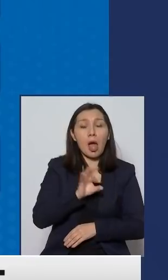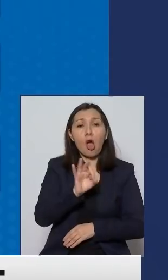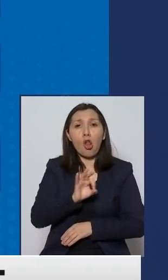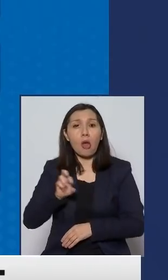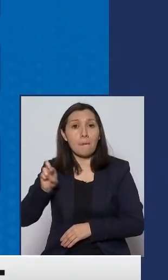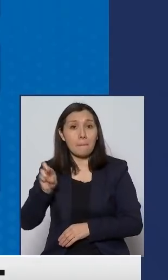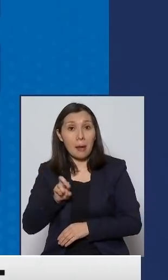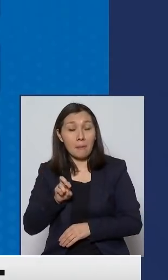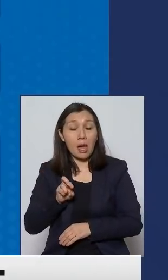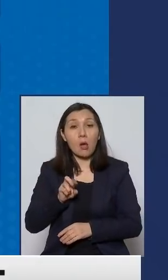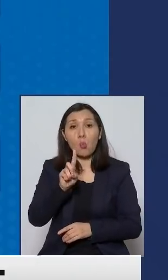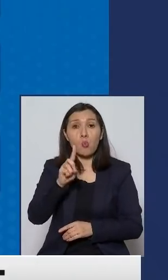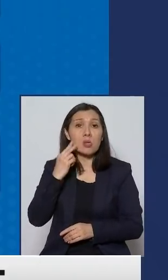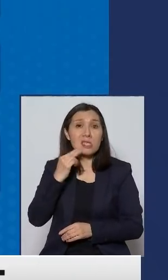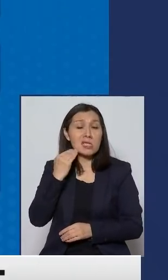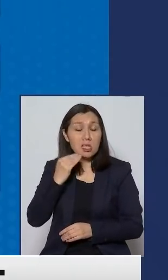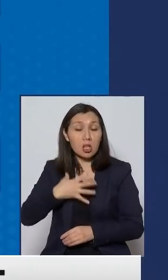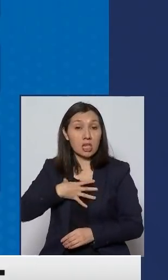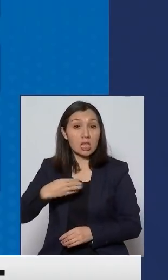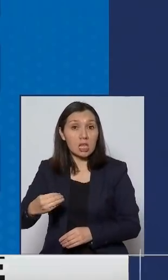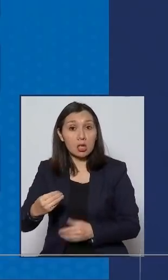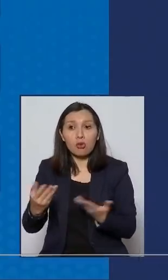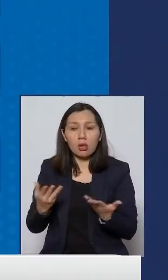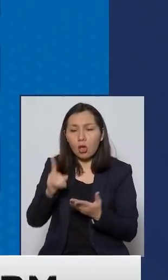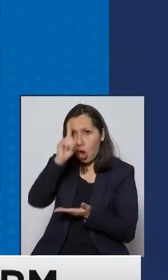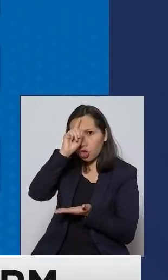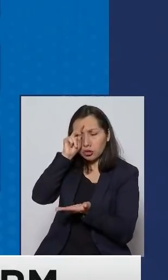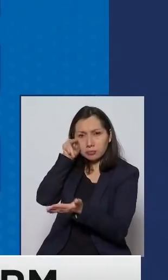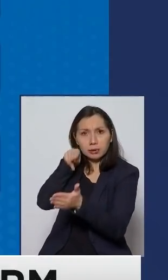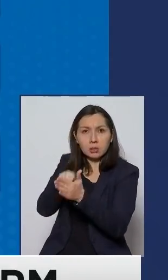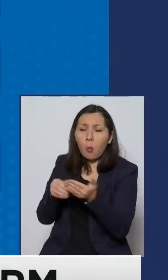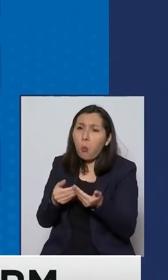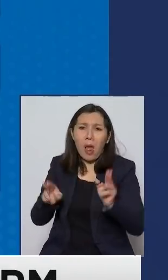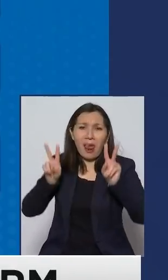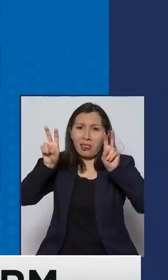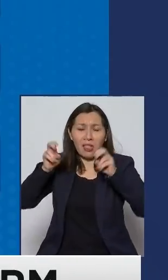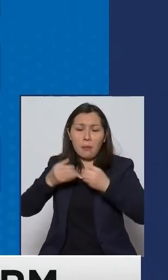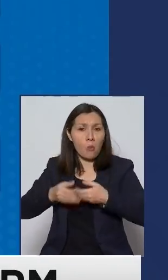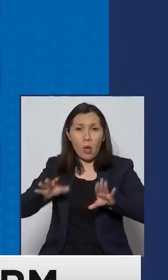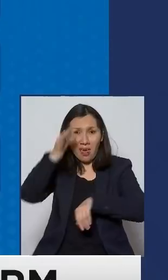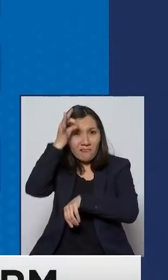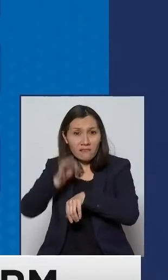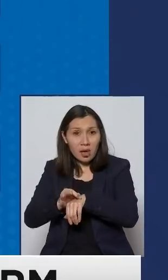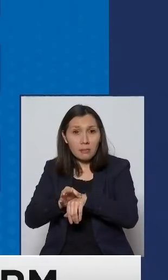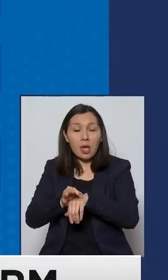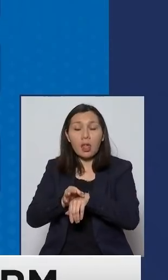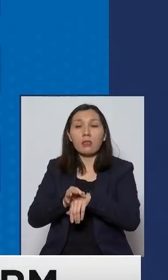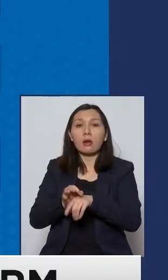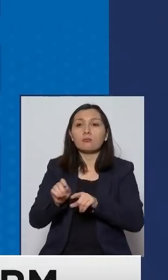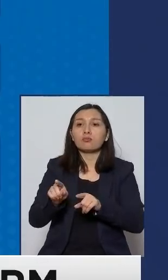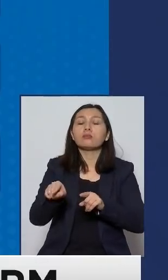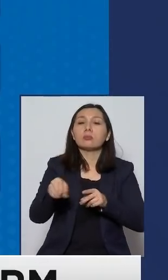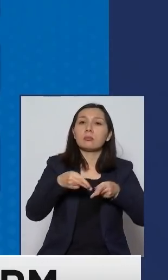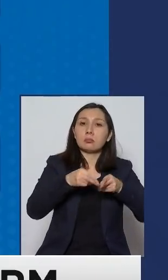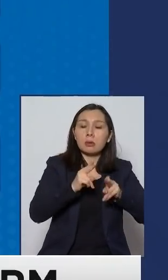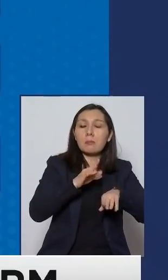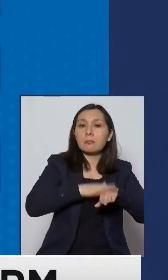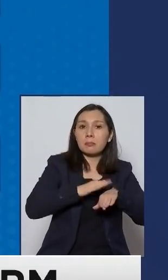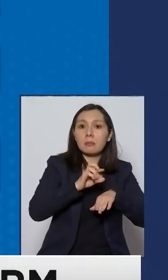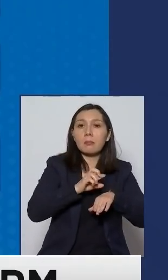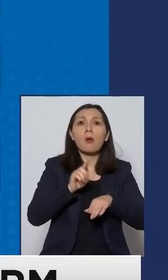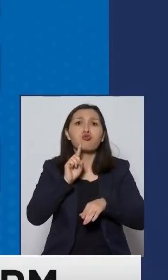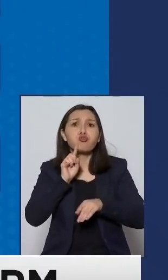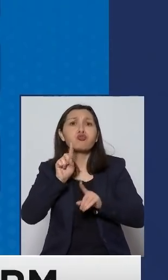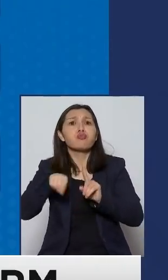padre de un menor que esté hospitalizado por cualquier motivo y que tenga una situación de